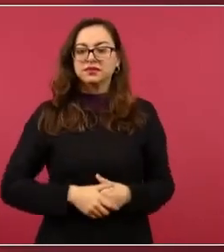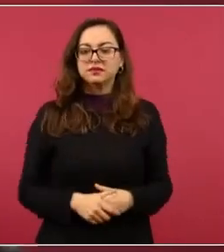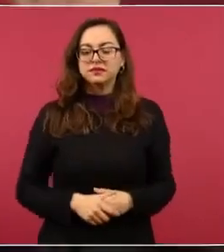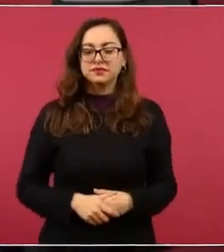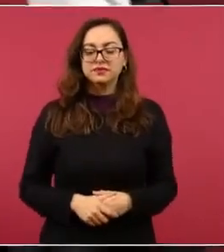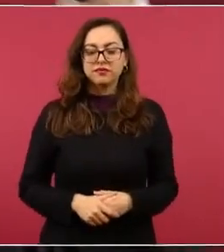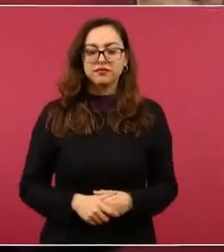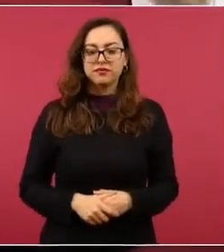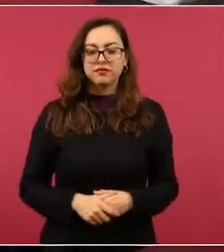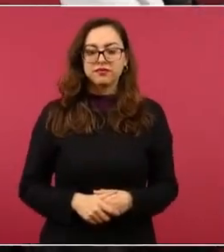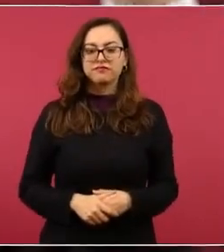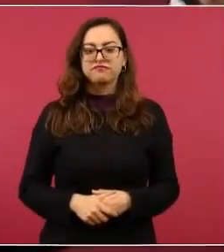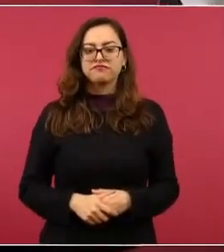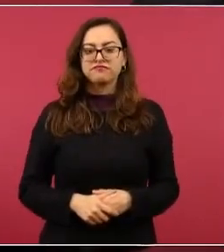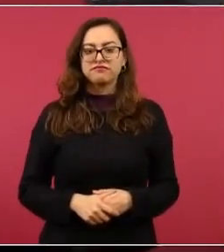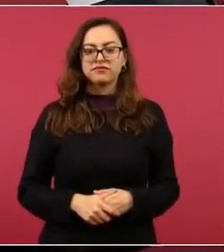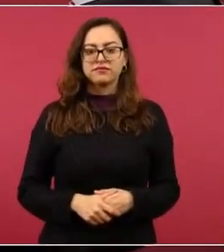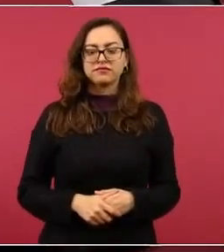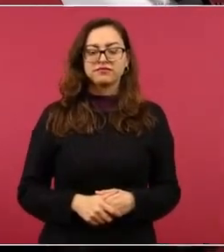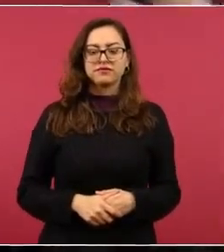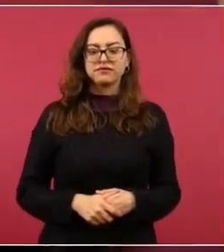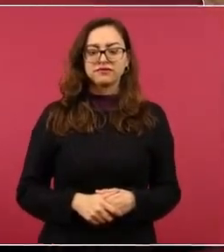Vengo acarreado porque quiero